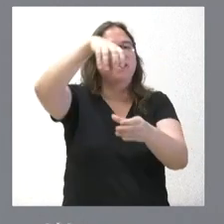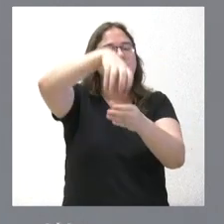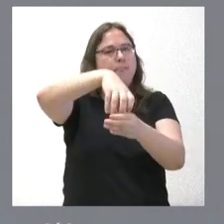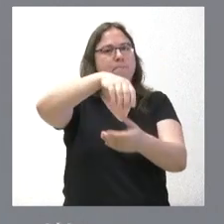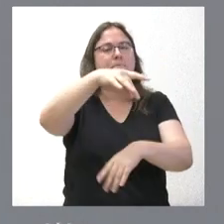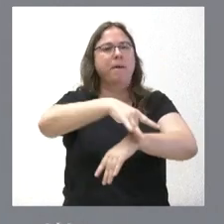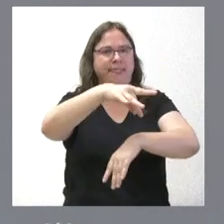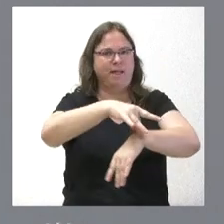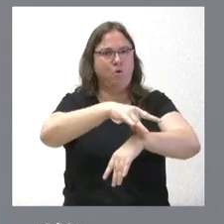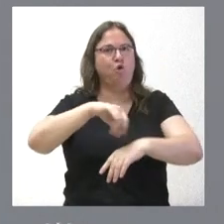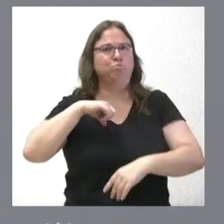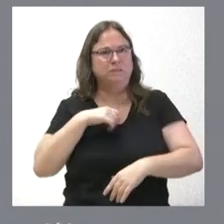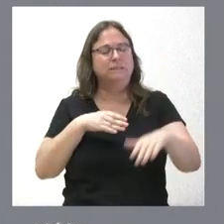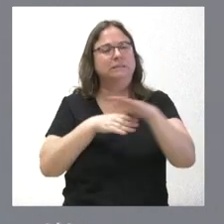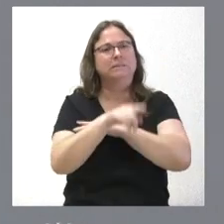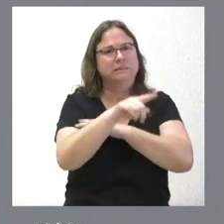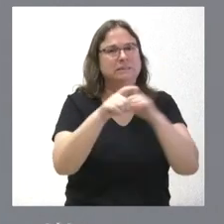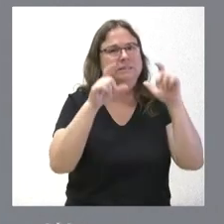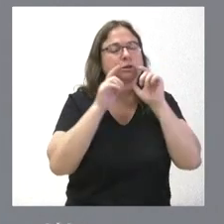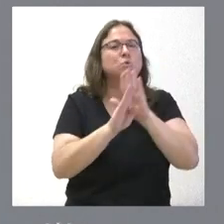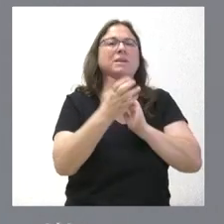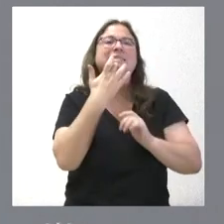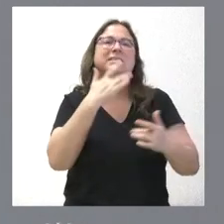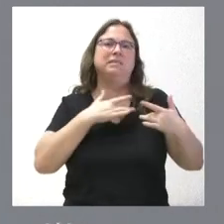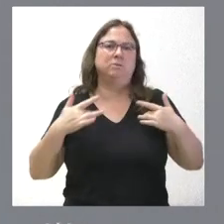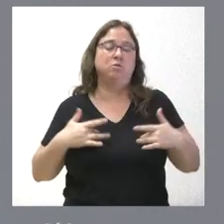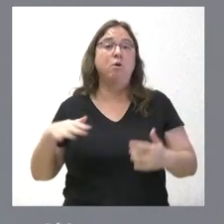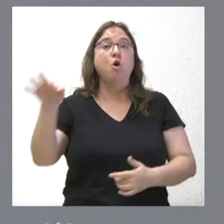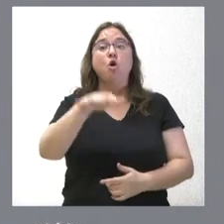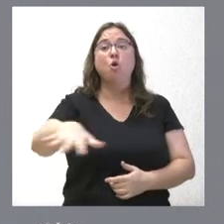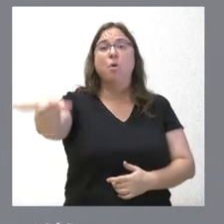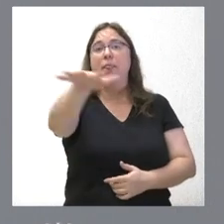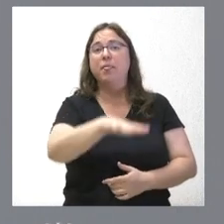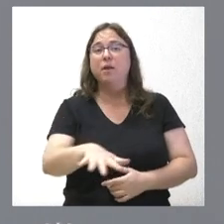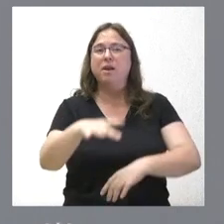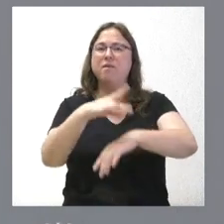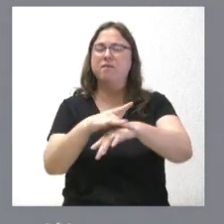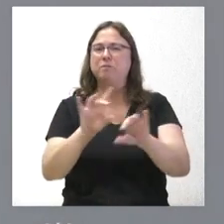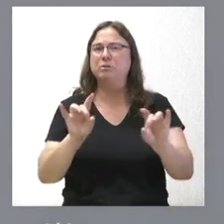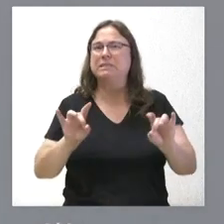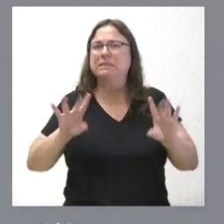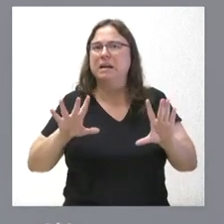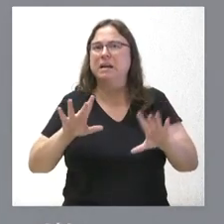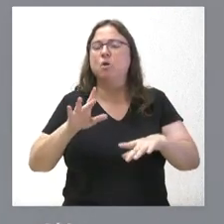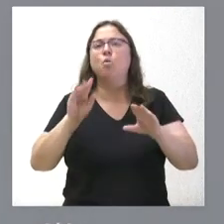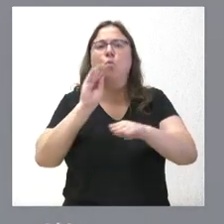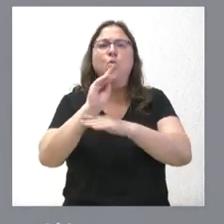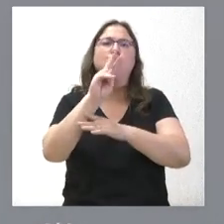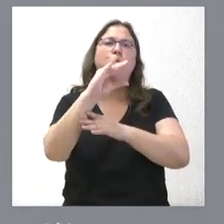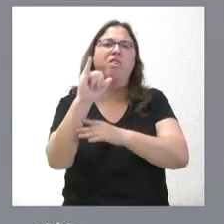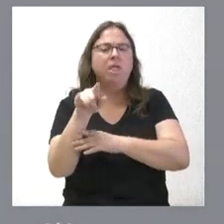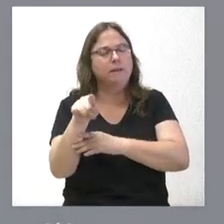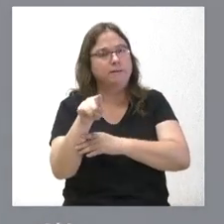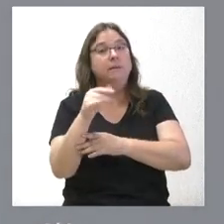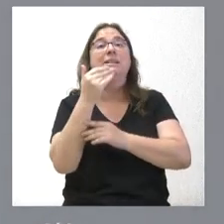o cuando se hable de unidades con pacientes vulnerables o de cuidados intensivos. Y, por tanto, el que hayamos